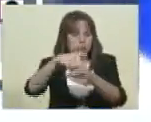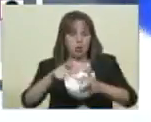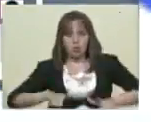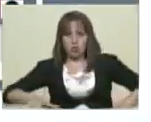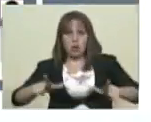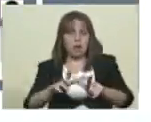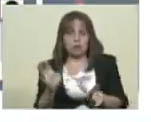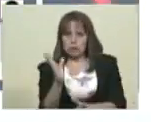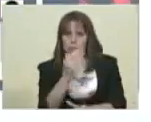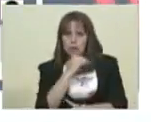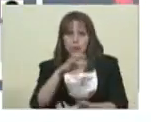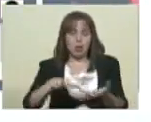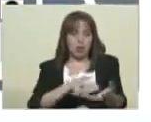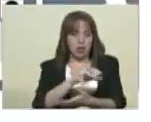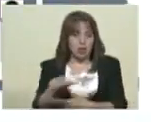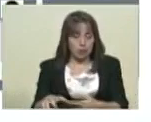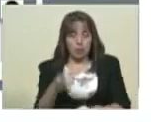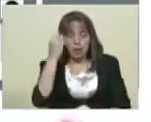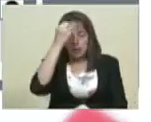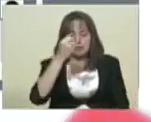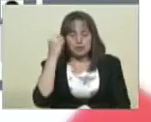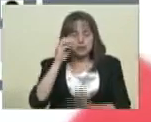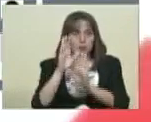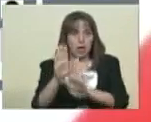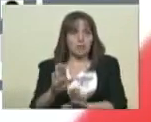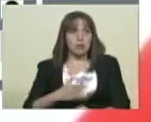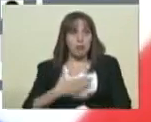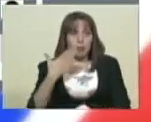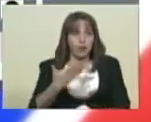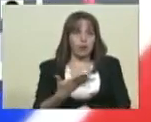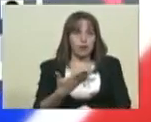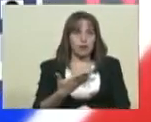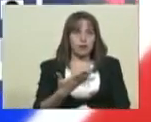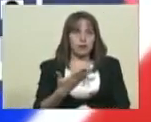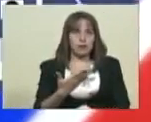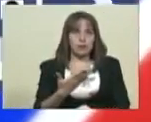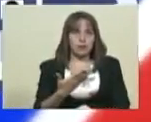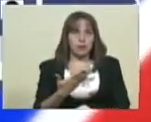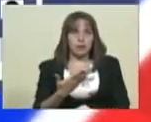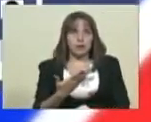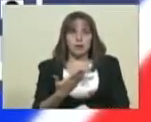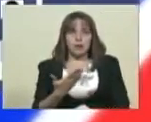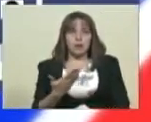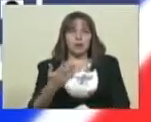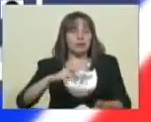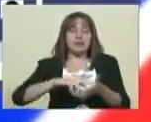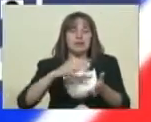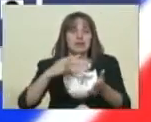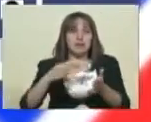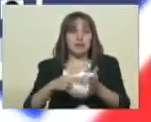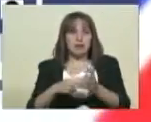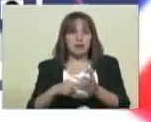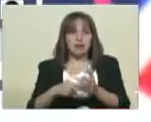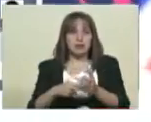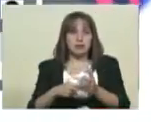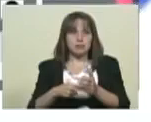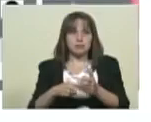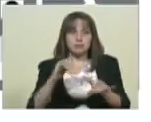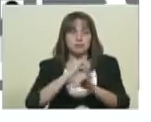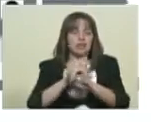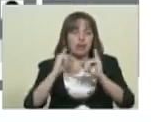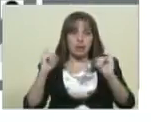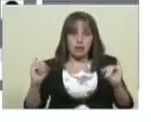es nuestro escenario, nuestro primer escenario, es lo que decíamos porque eso significa que finalmente